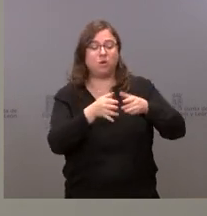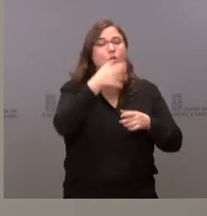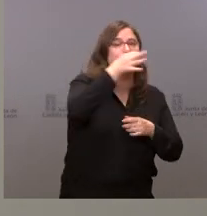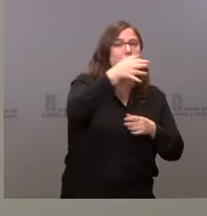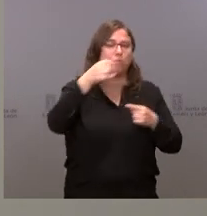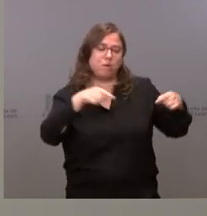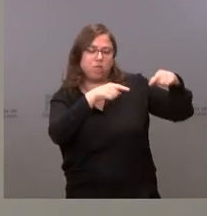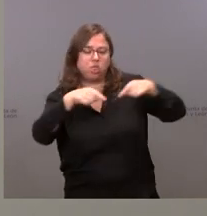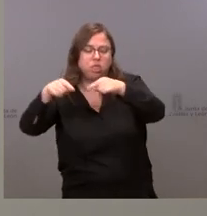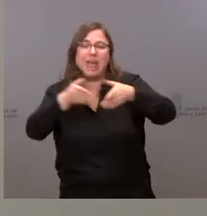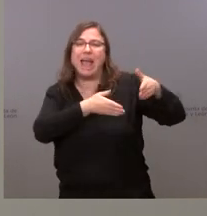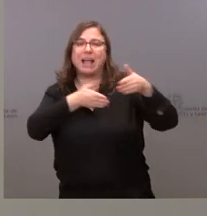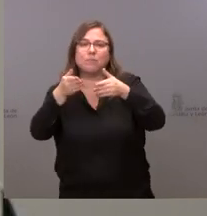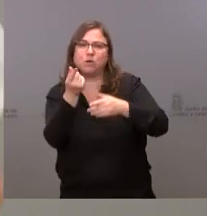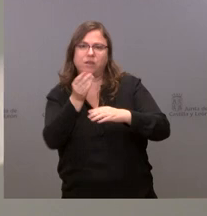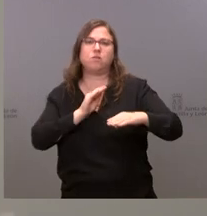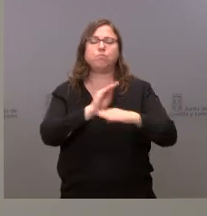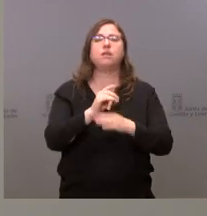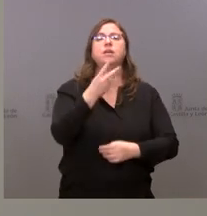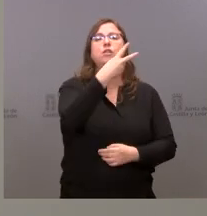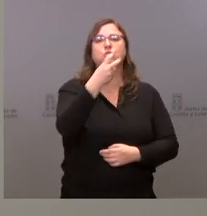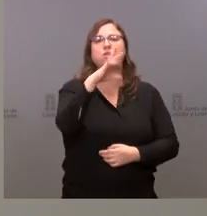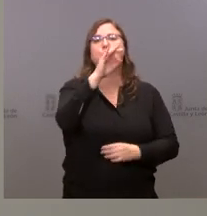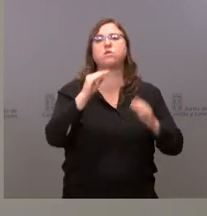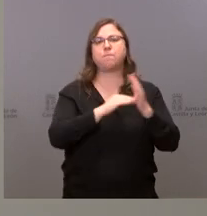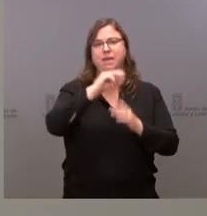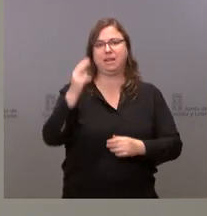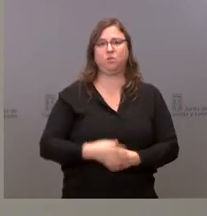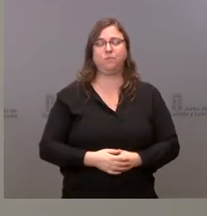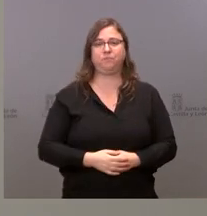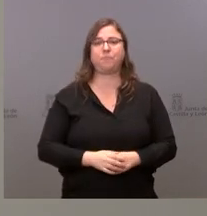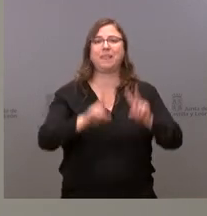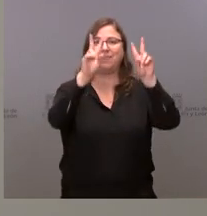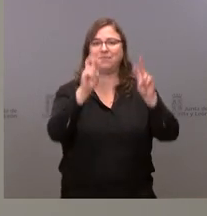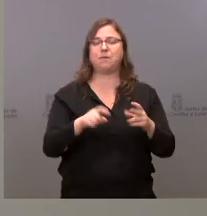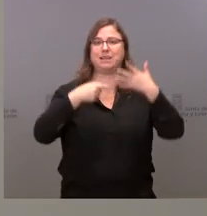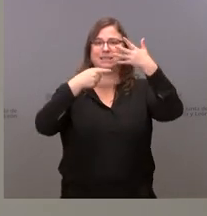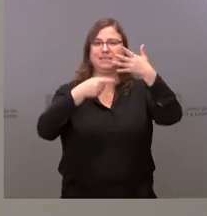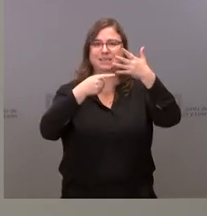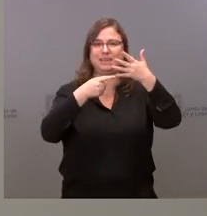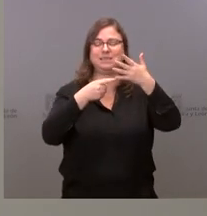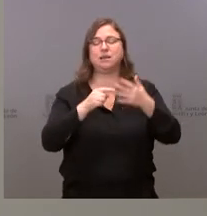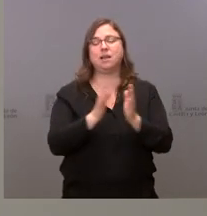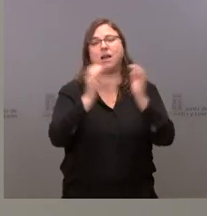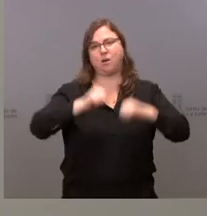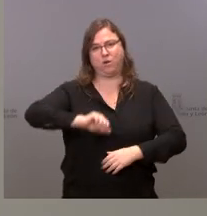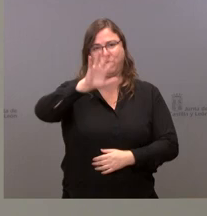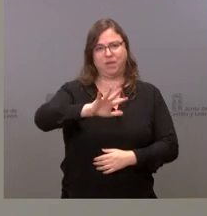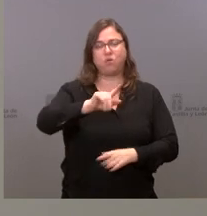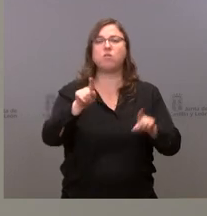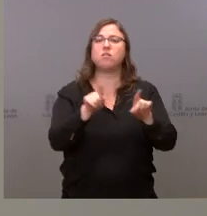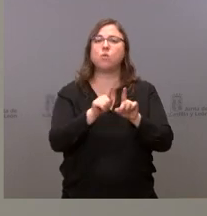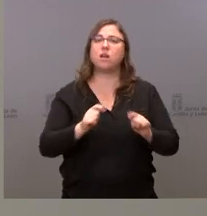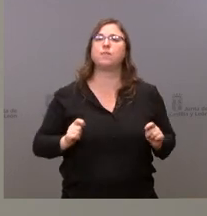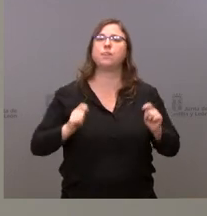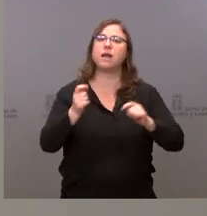de la Ciana, 250 mil euros. El asunto número 6, acuerdo efectivo número 5, es uno por el que se autoriza la